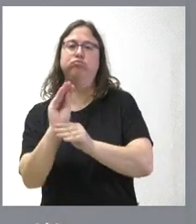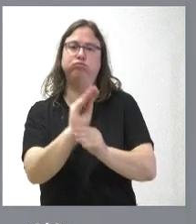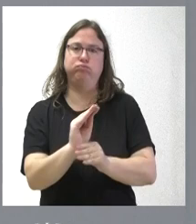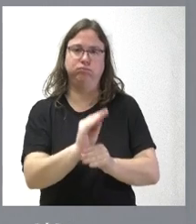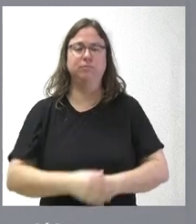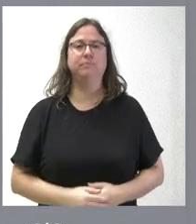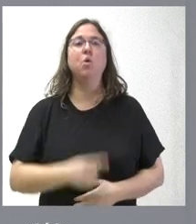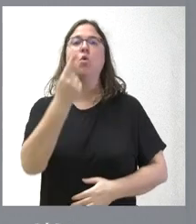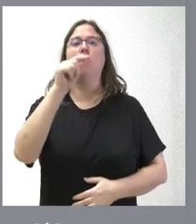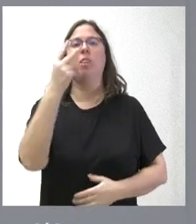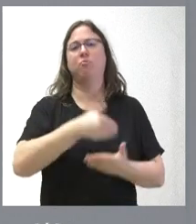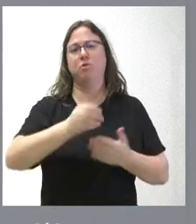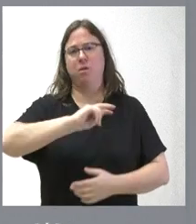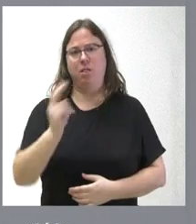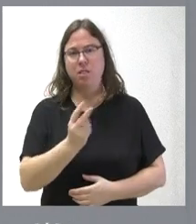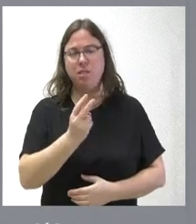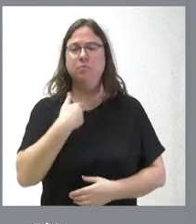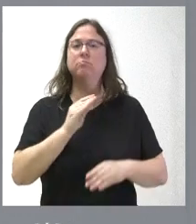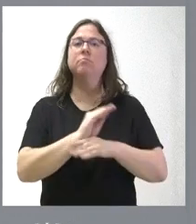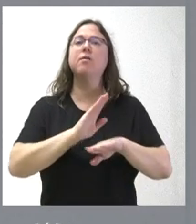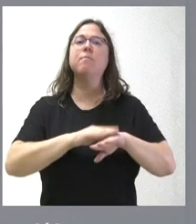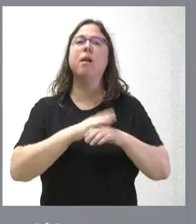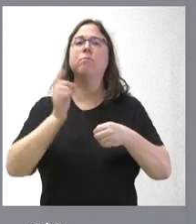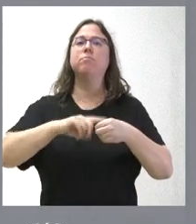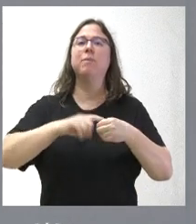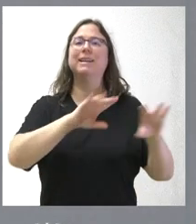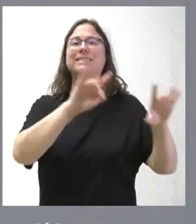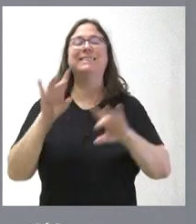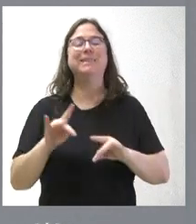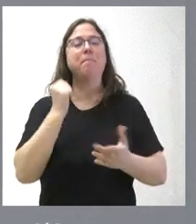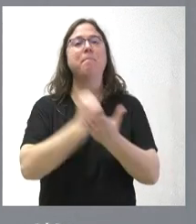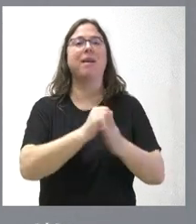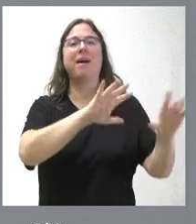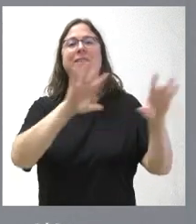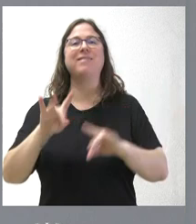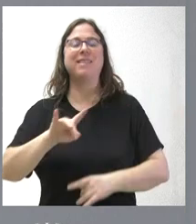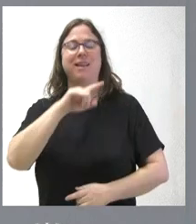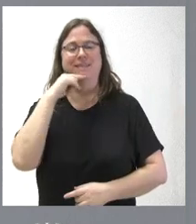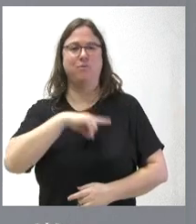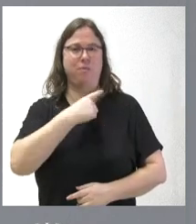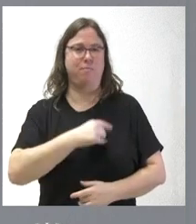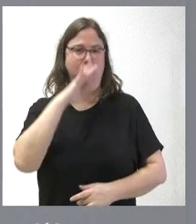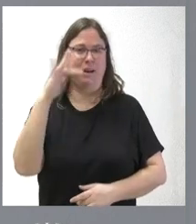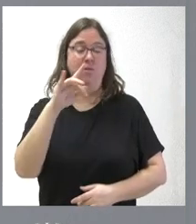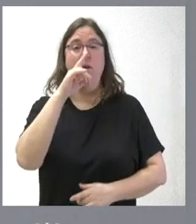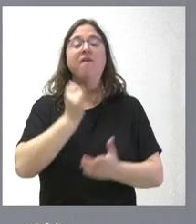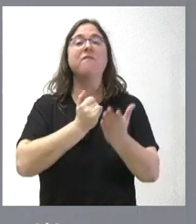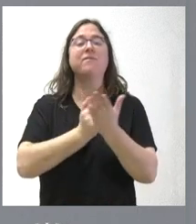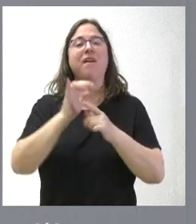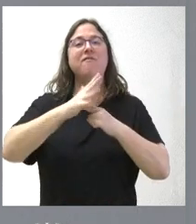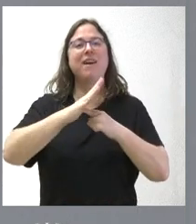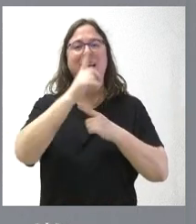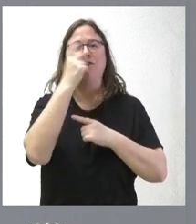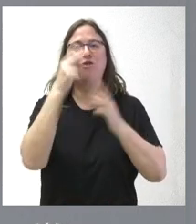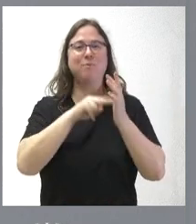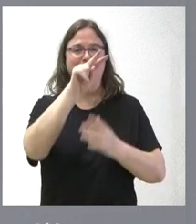1,2 millones de euros es lo que se invierte en la participación de Tierra de Sabor en las ferias agroalimentarias del año 2024. Estamos hablando